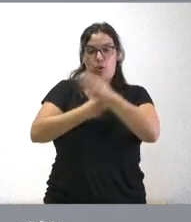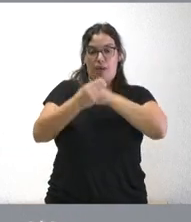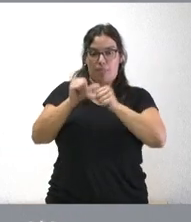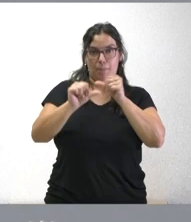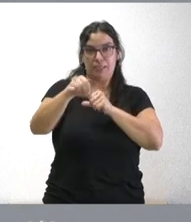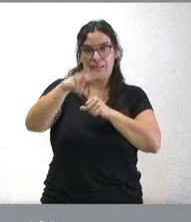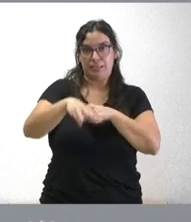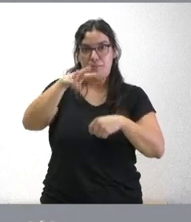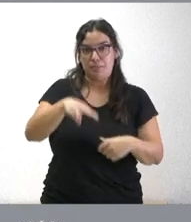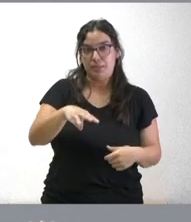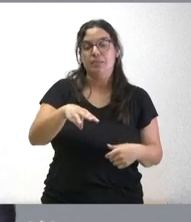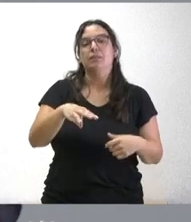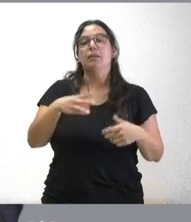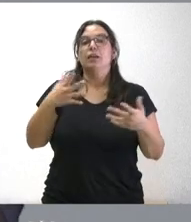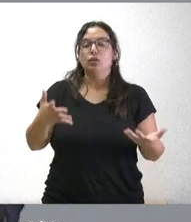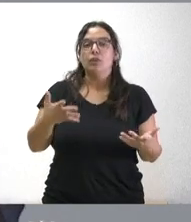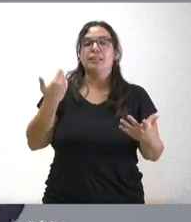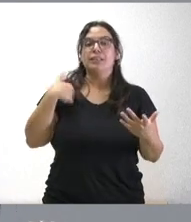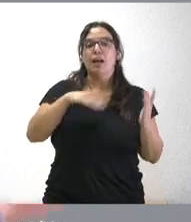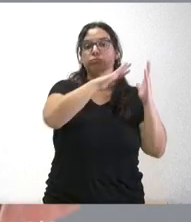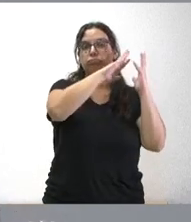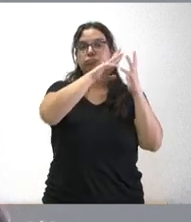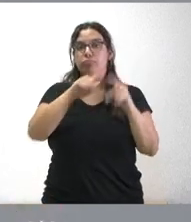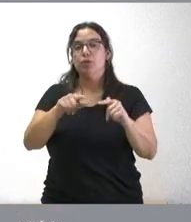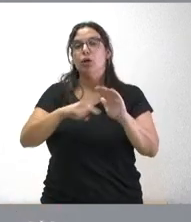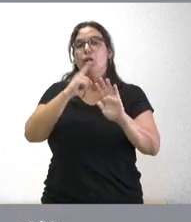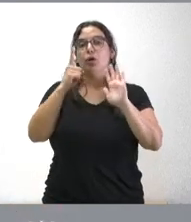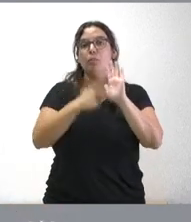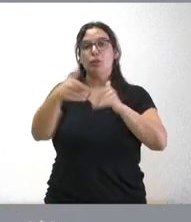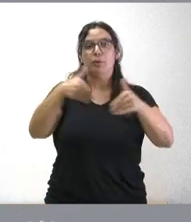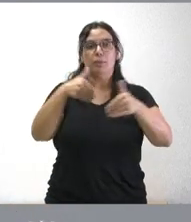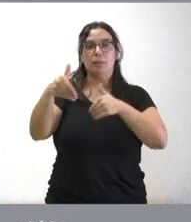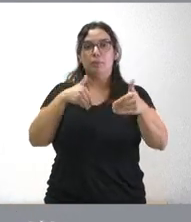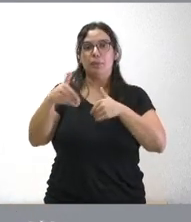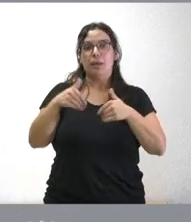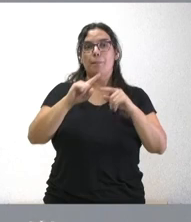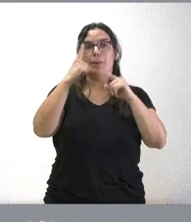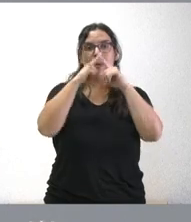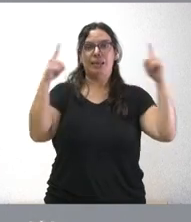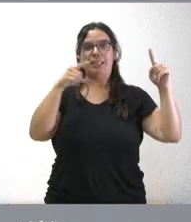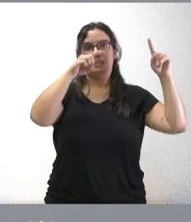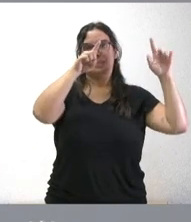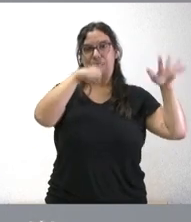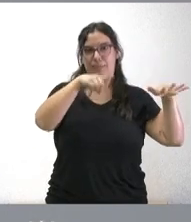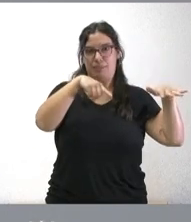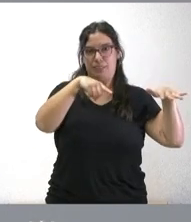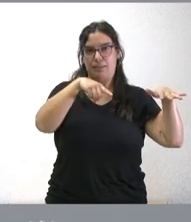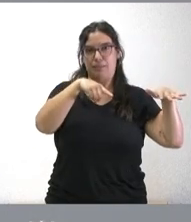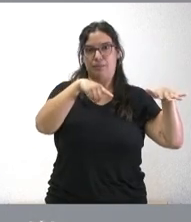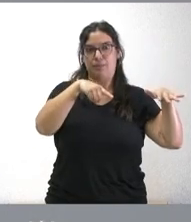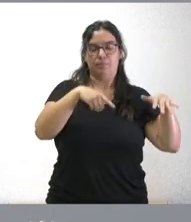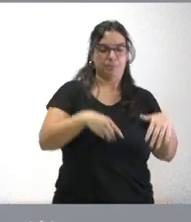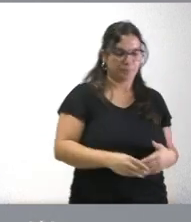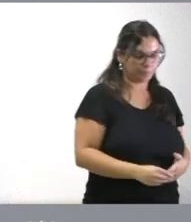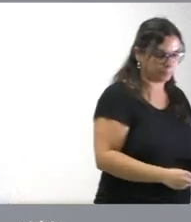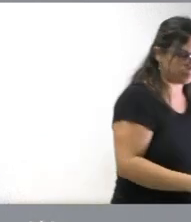ayuda desde el nacimiento y por tanto habríamos completado en su integridad todas las solicitudes correspondientes al primer semestre del año es decir que todos